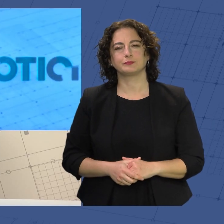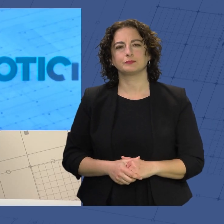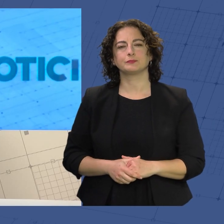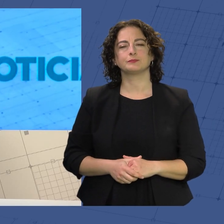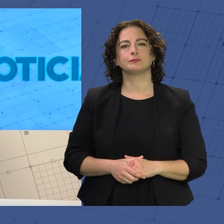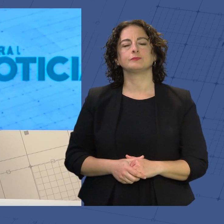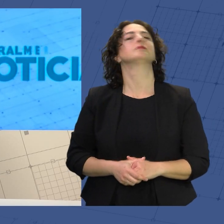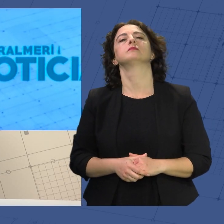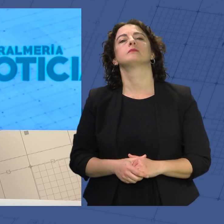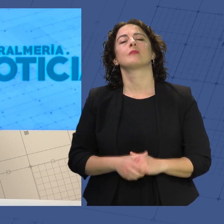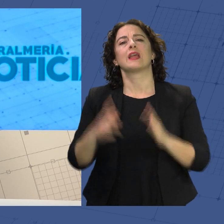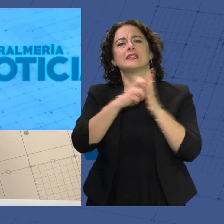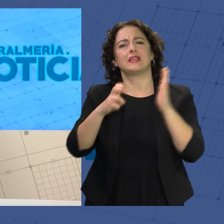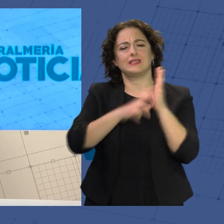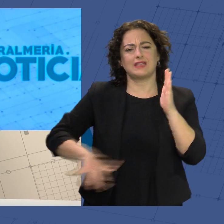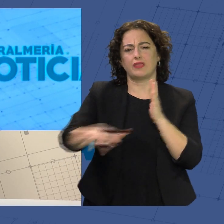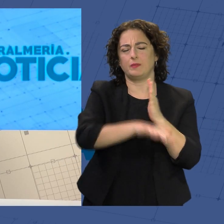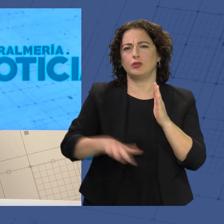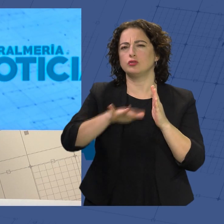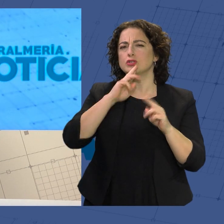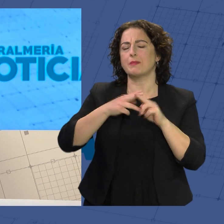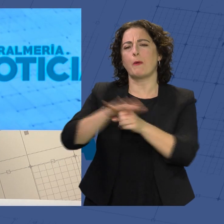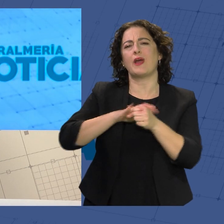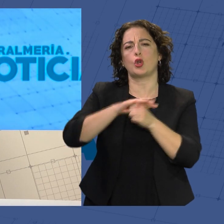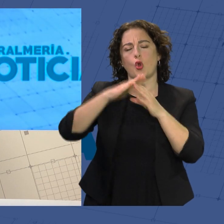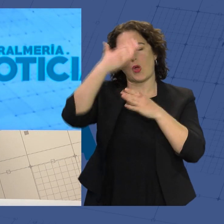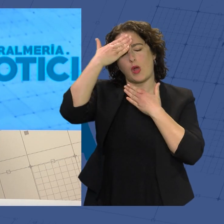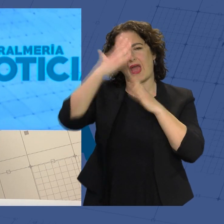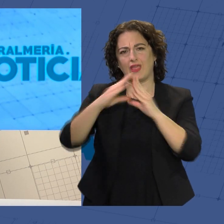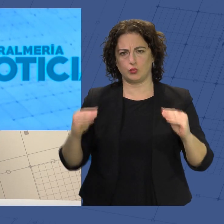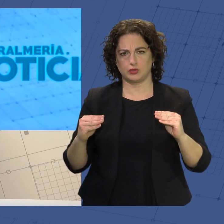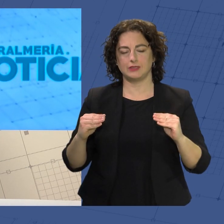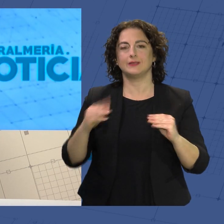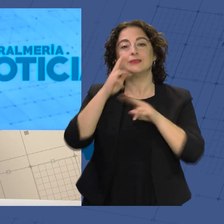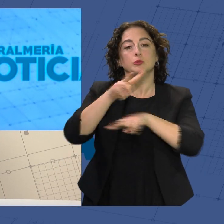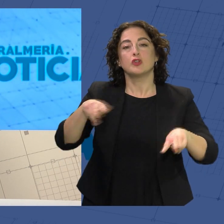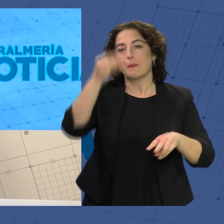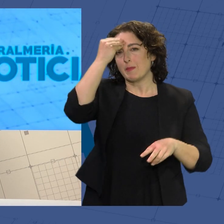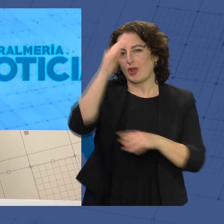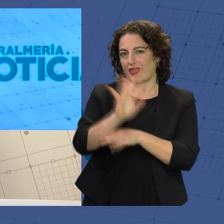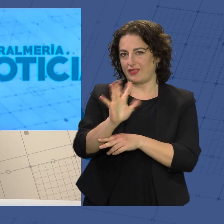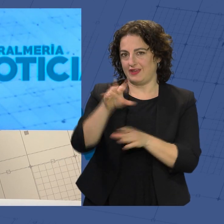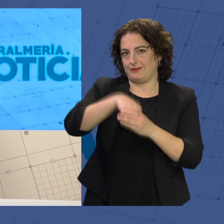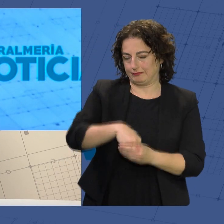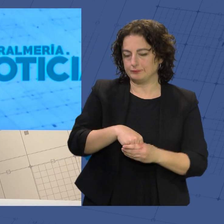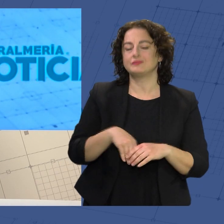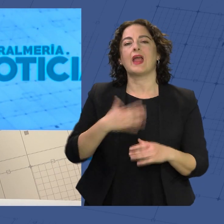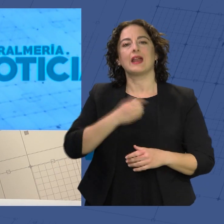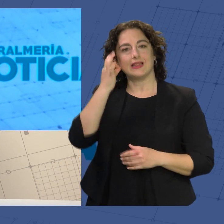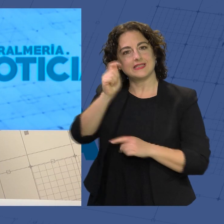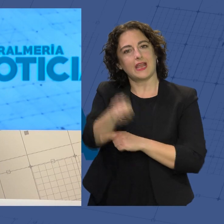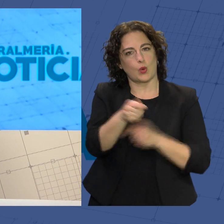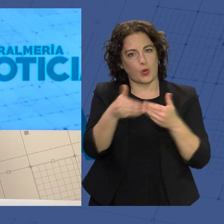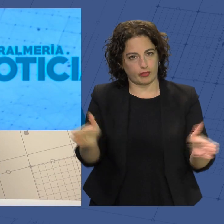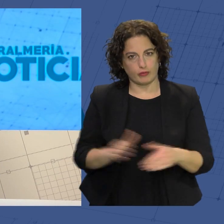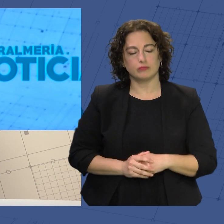El Yacimiento Arqueológico Barrio Andalucía coge la exposición Memorias del Cine. La alcaldesa ha inaugurado la muestra